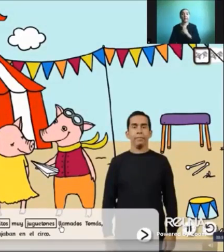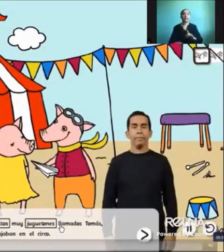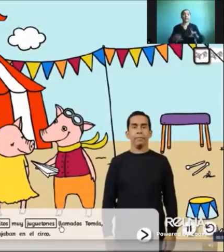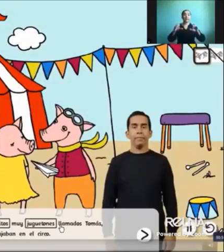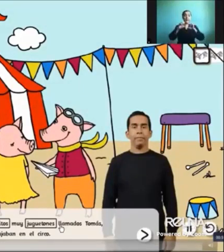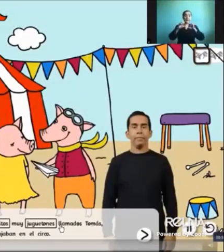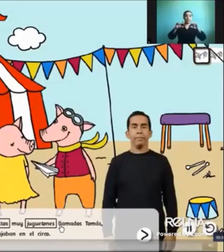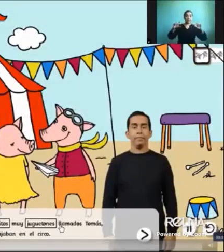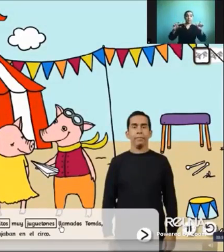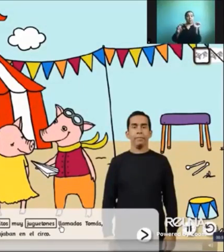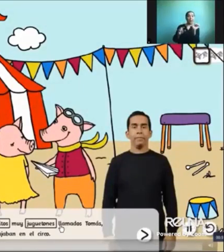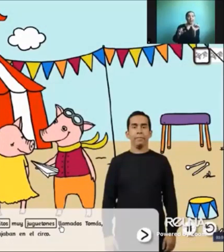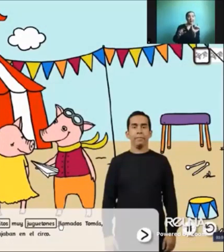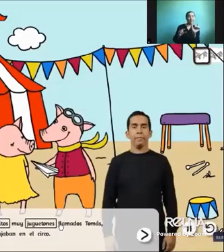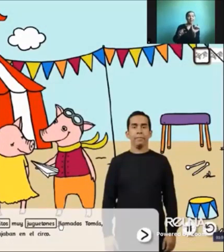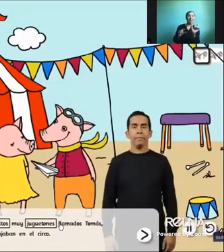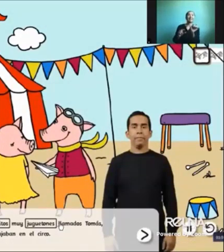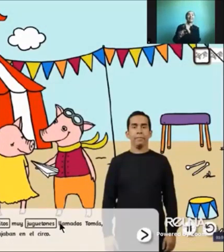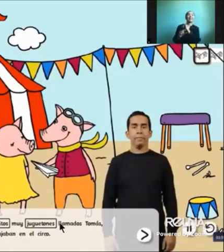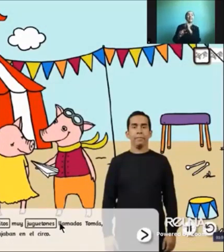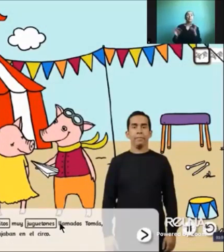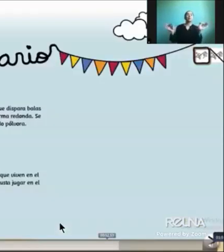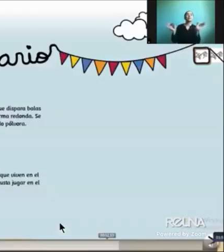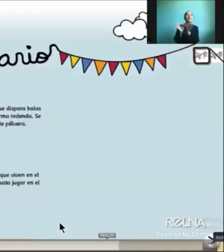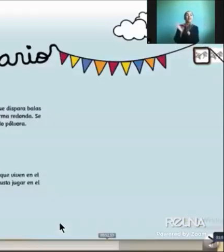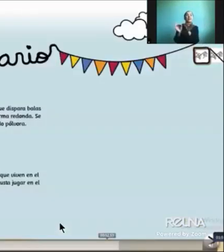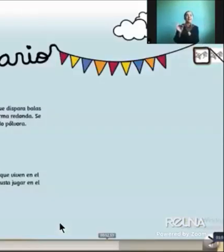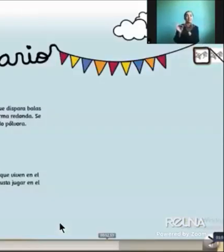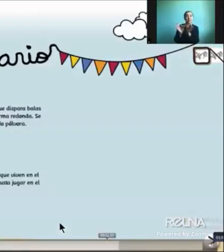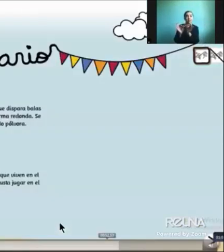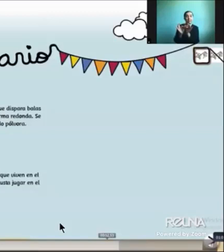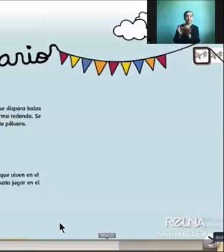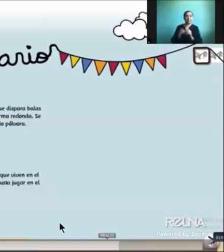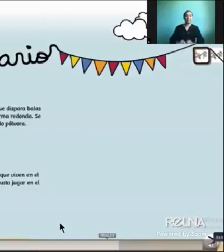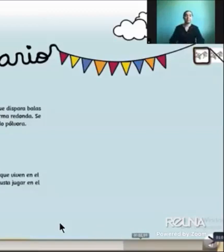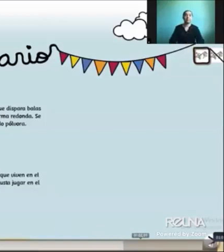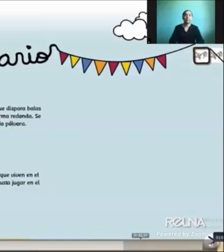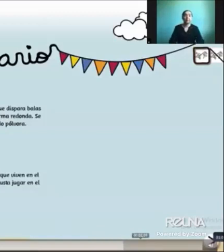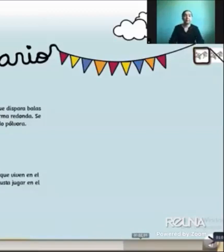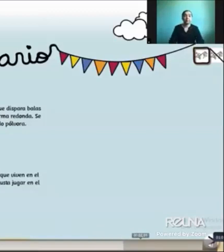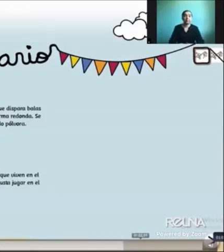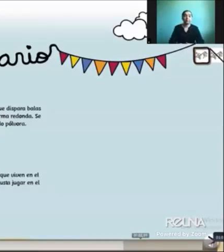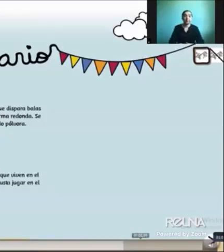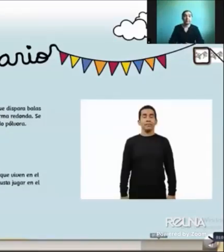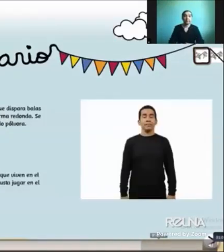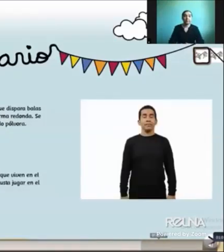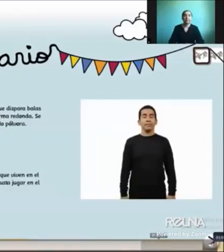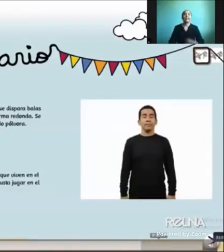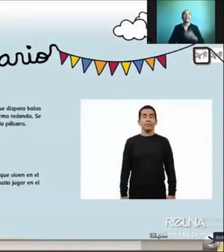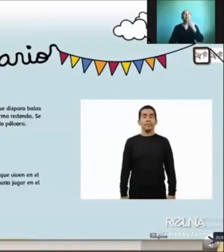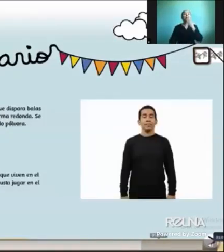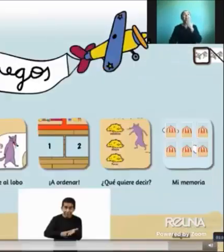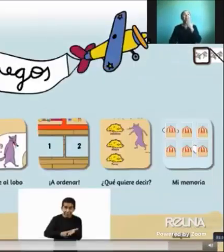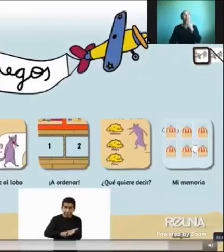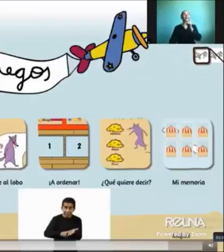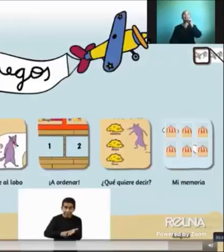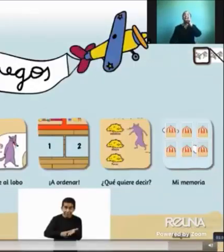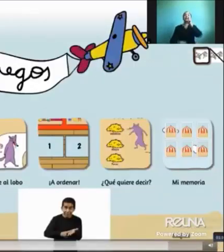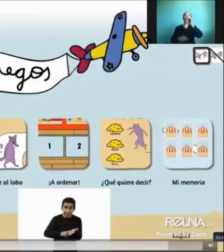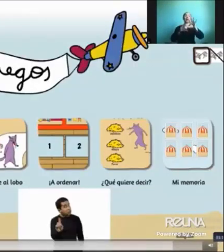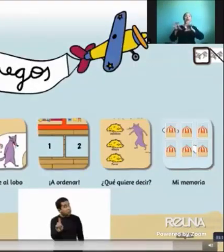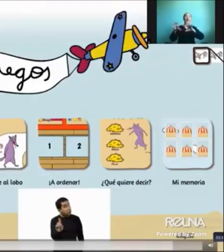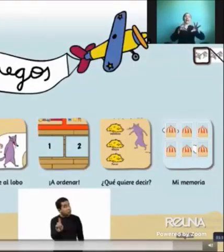glosario para poder explicarlas un poquito mejor y también tenemos actividades asociadas a la